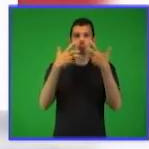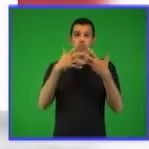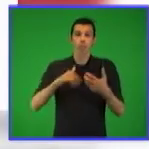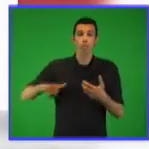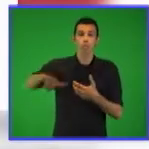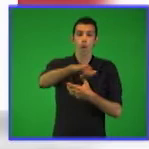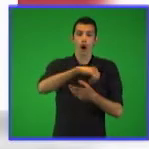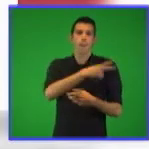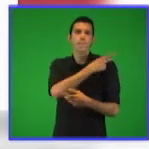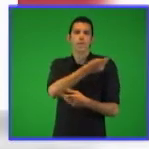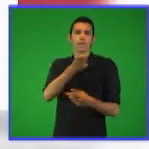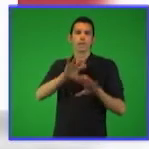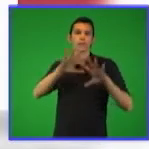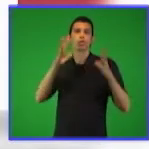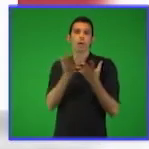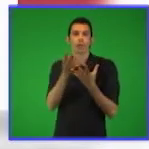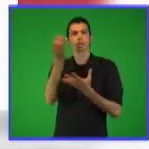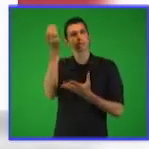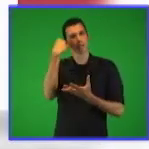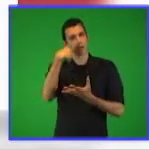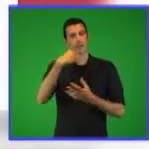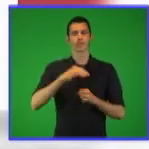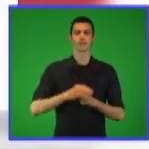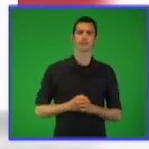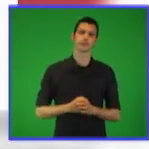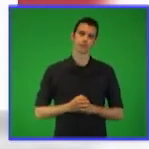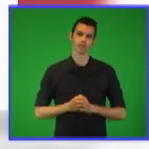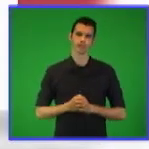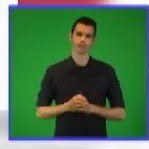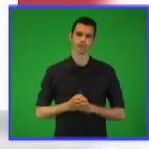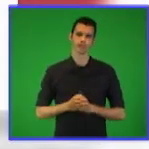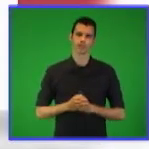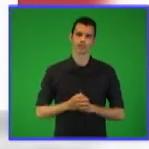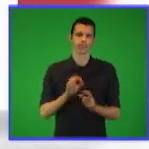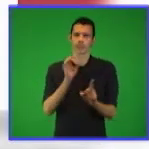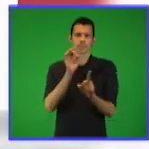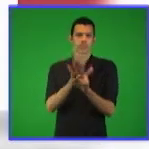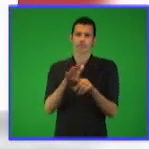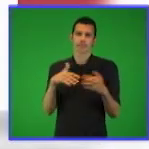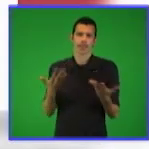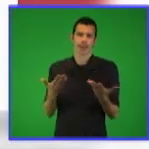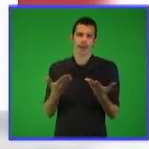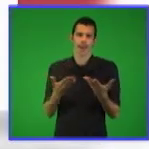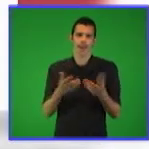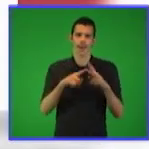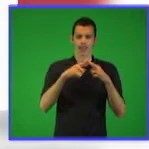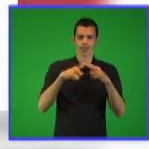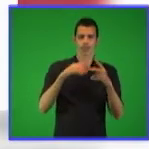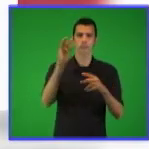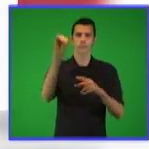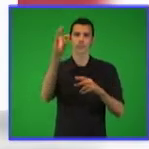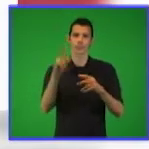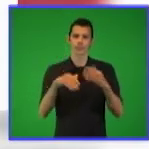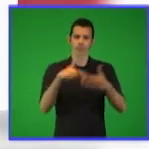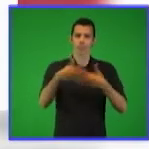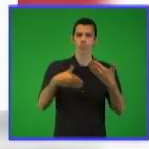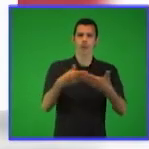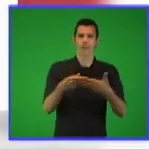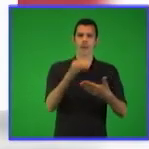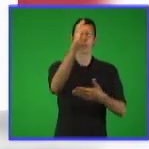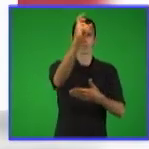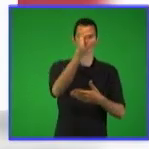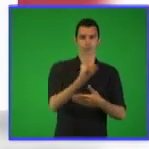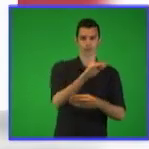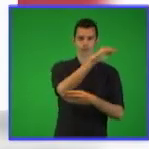típicos de fracciones. Es importante recordar que el trabajo con fracciones se inicia desde la primera infancia